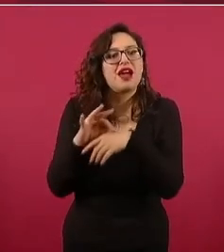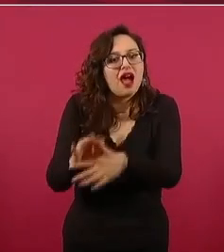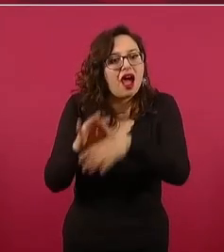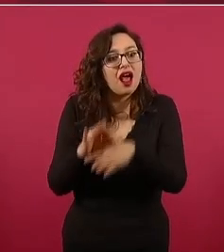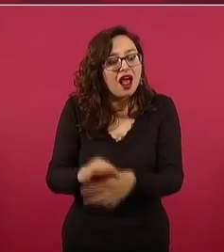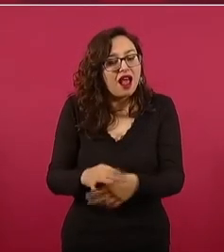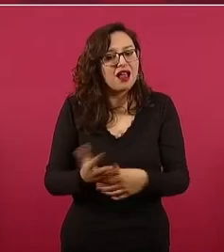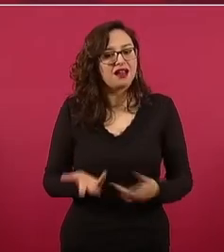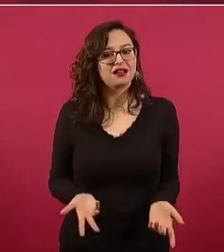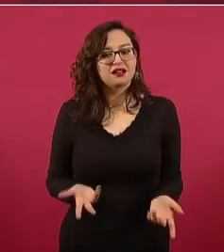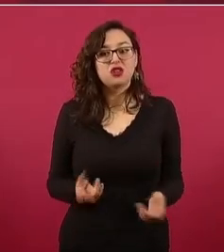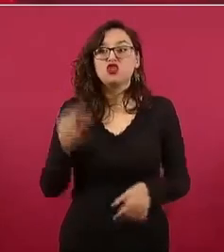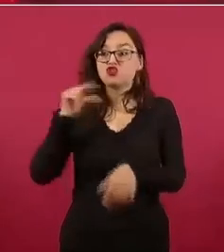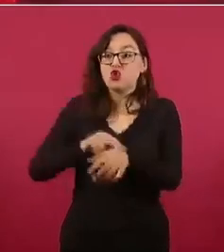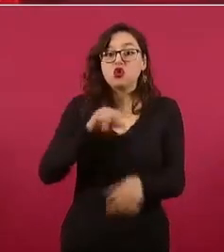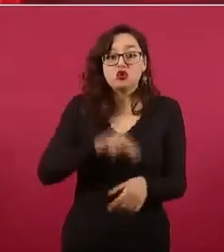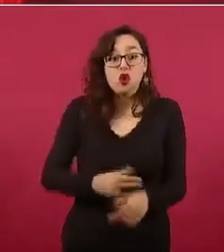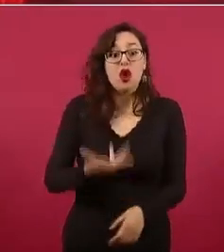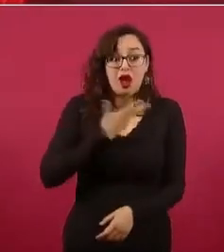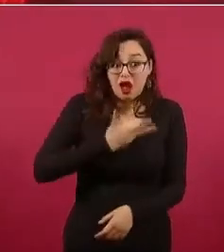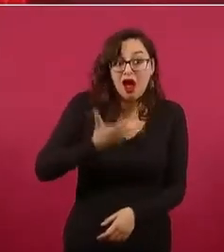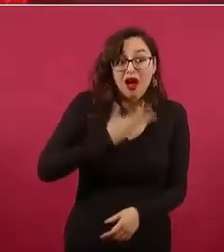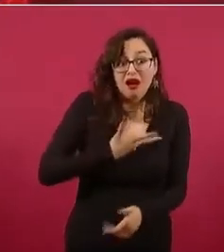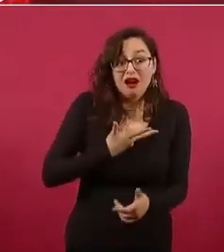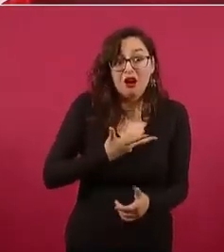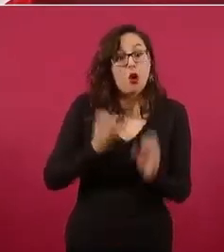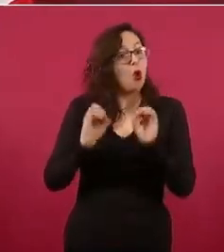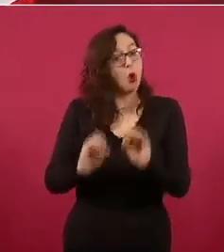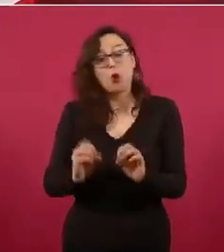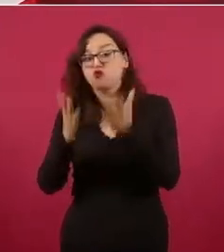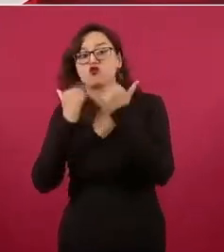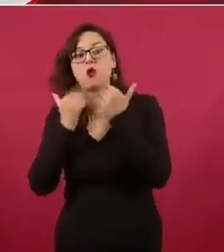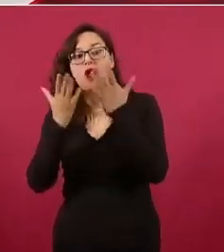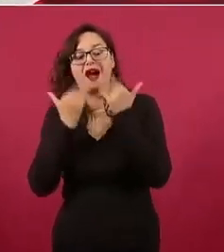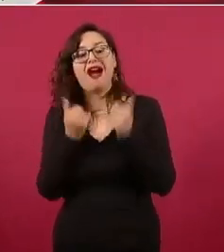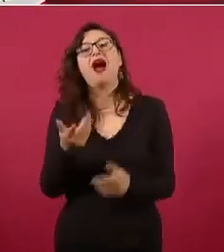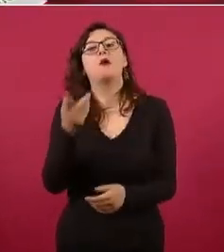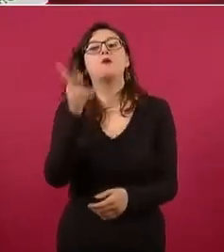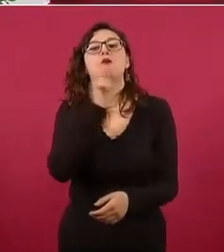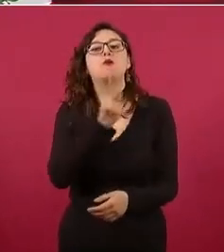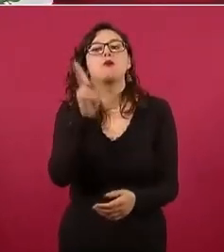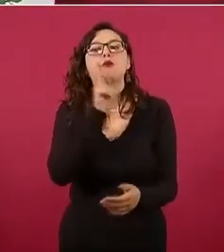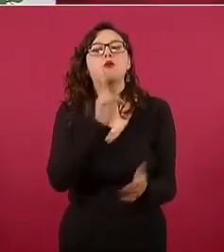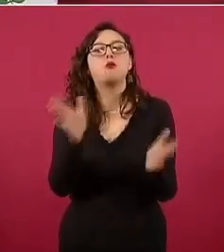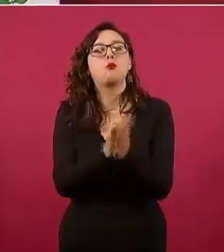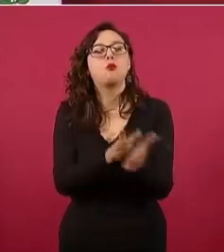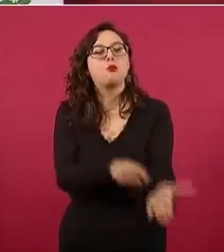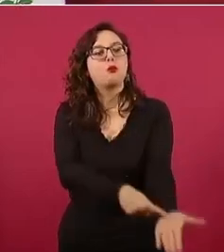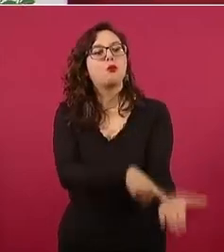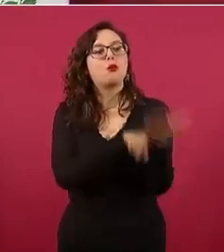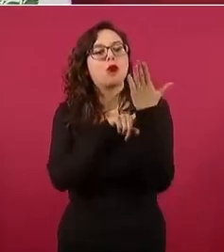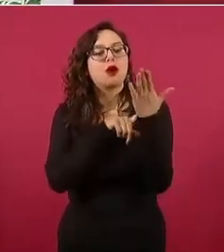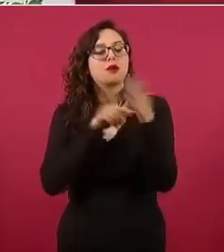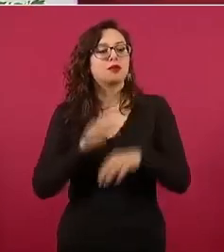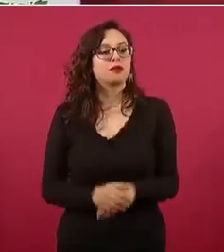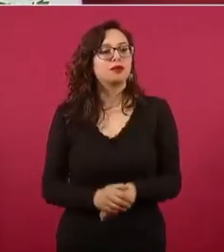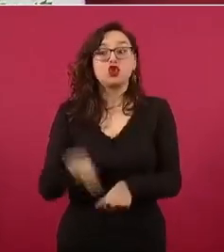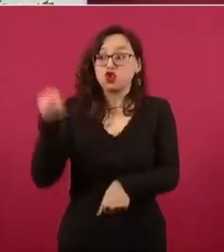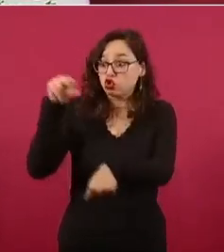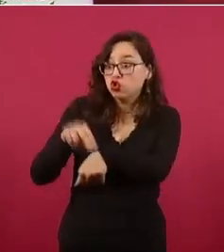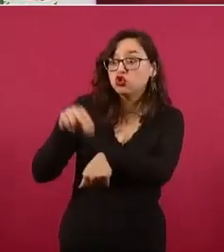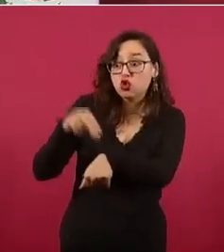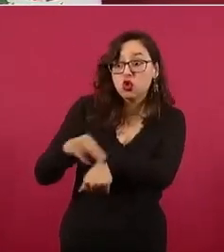es cierto o no que me desmientan con pruebas que me digan si tenemos